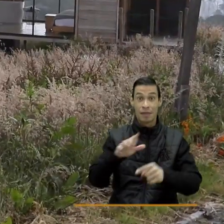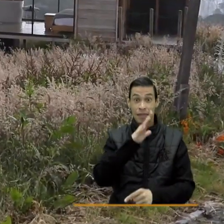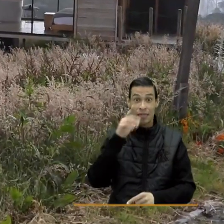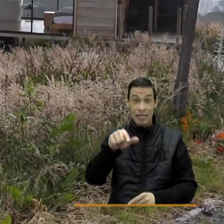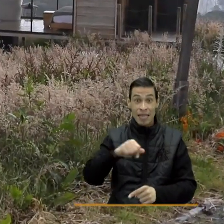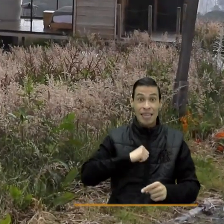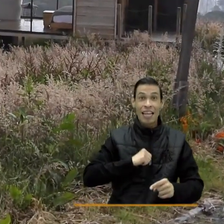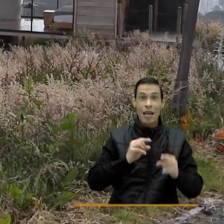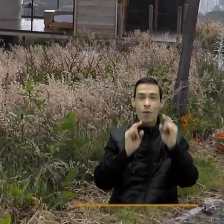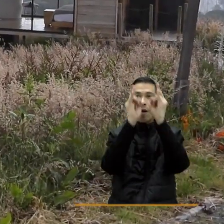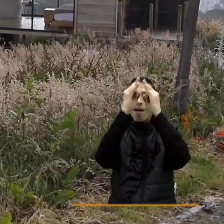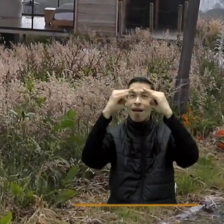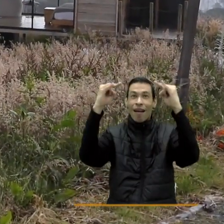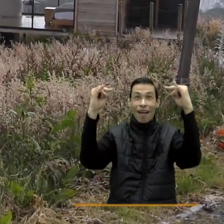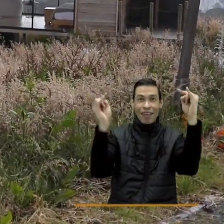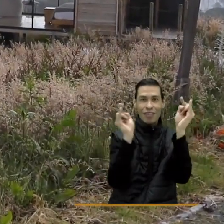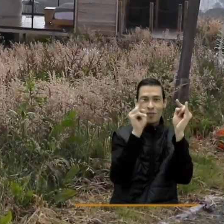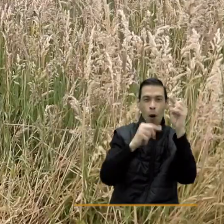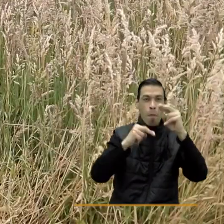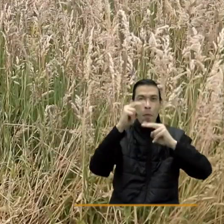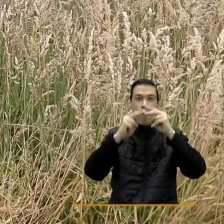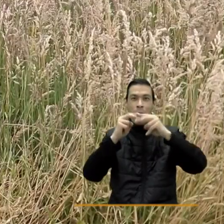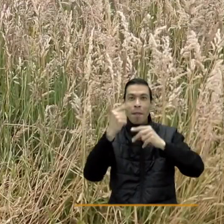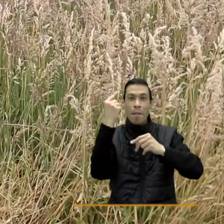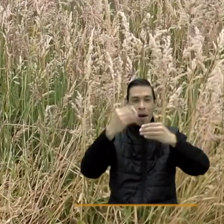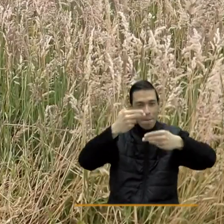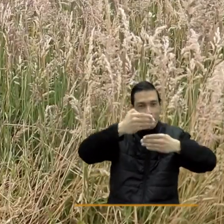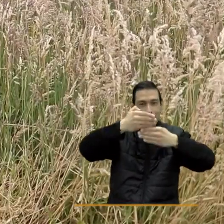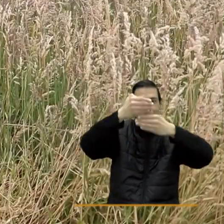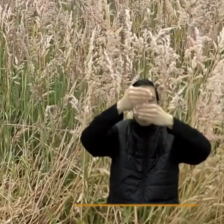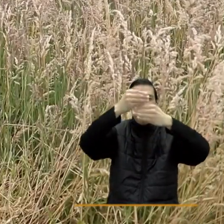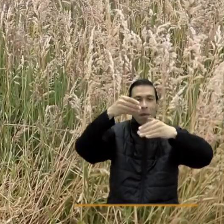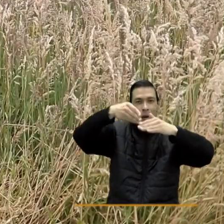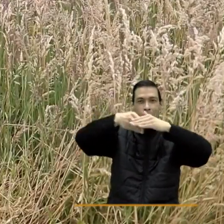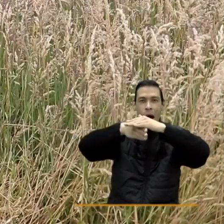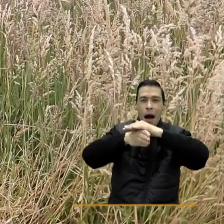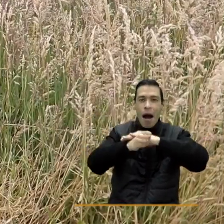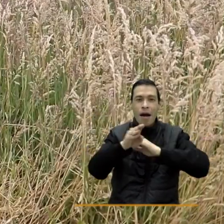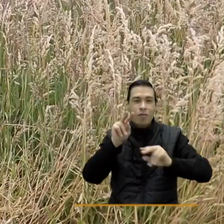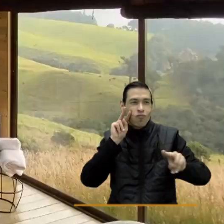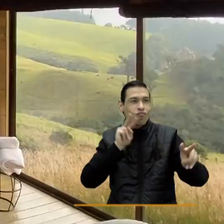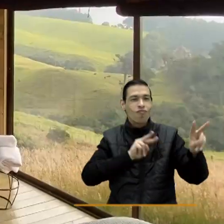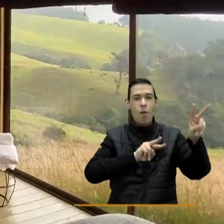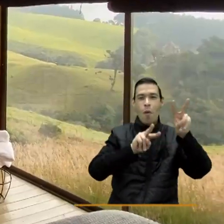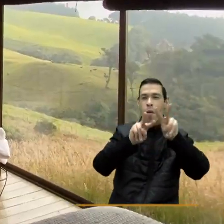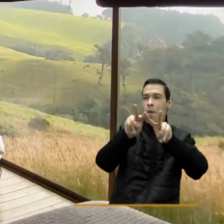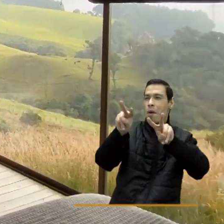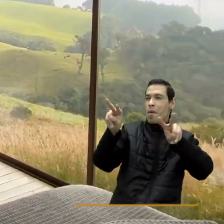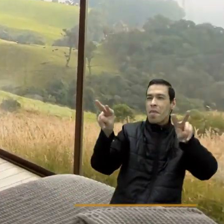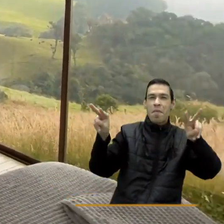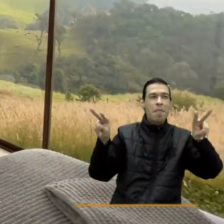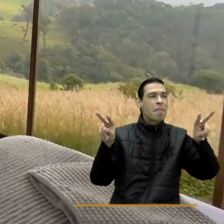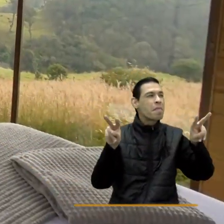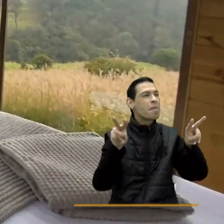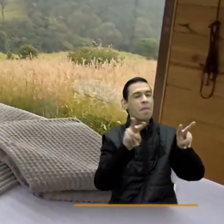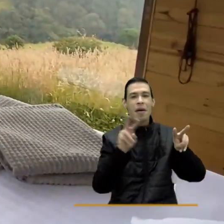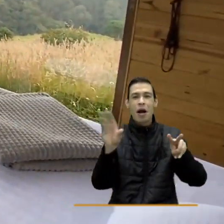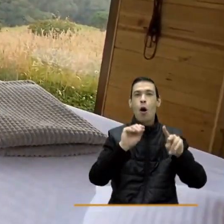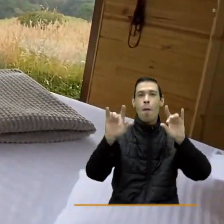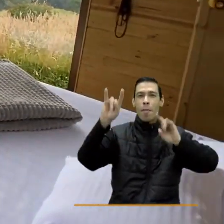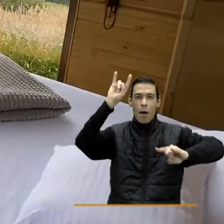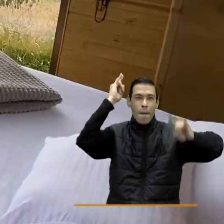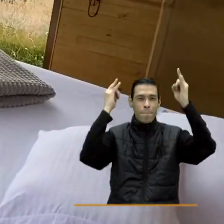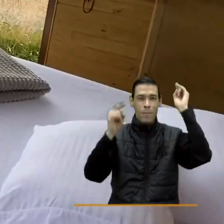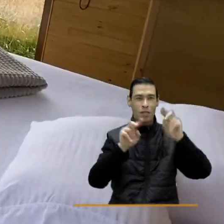servicio de cabañas diseñadas para hacer sentir a sus visitantes como si estuvieran en una cápsula de cristal, permitiéndoles observar la vida del